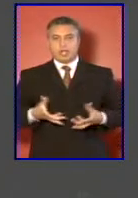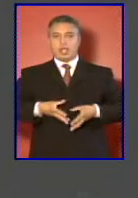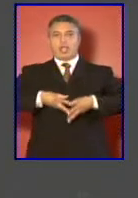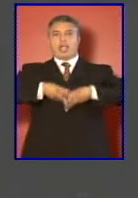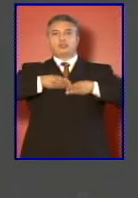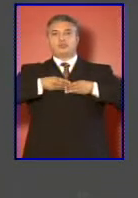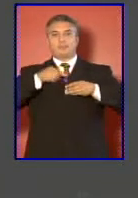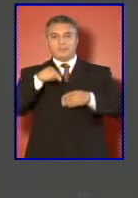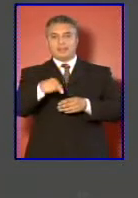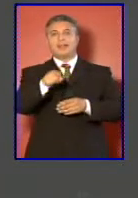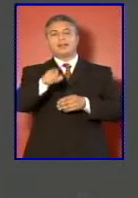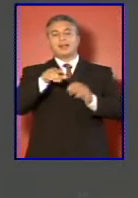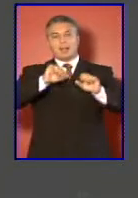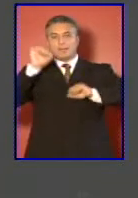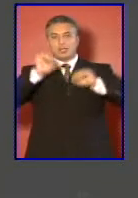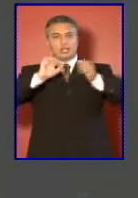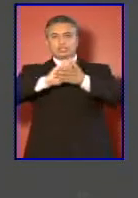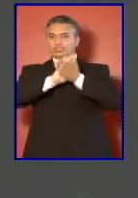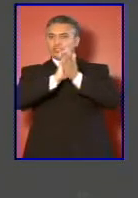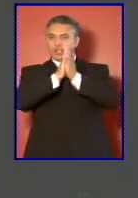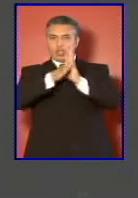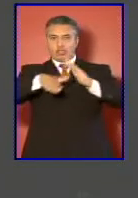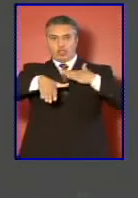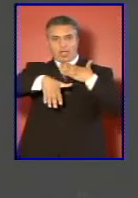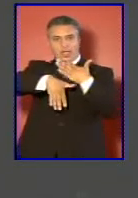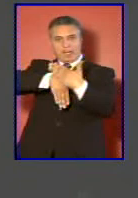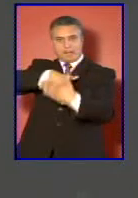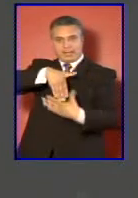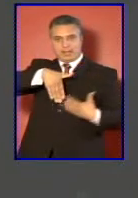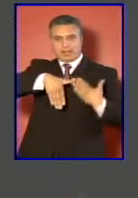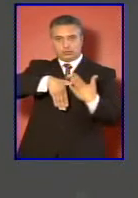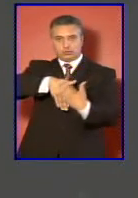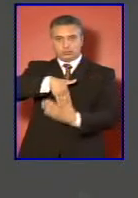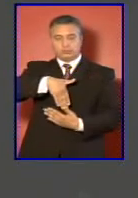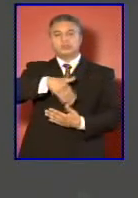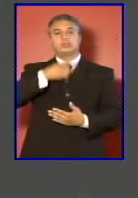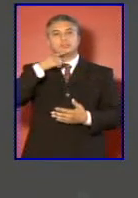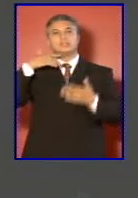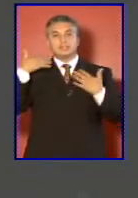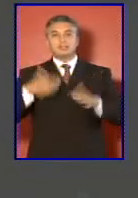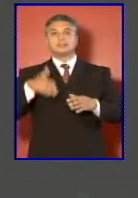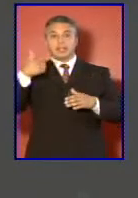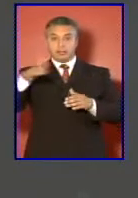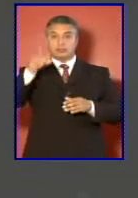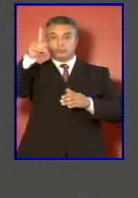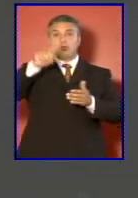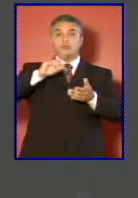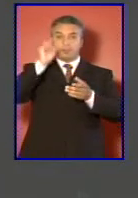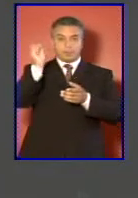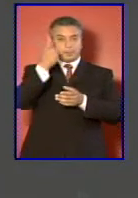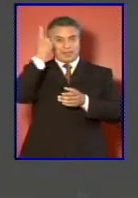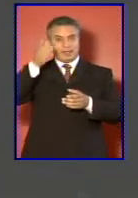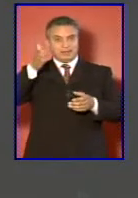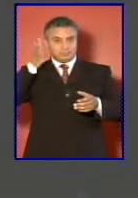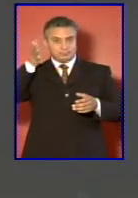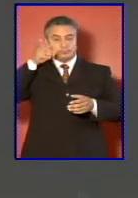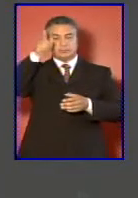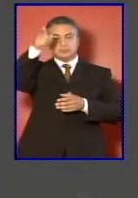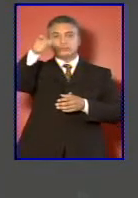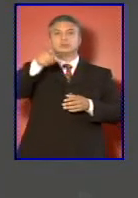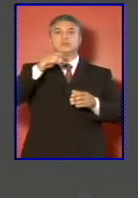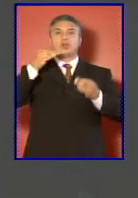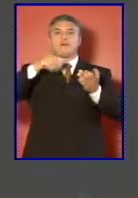América del Sur. El primer taller en este sentido ya se realizó en Buenos Aires y estamos